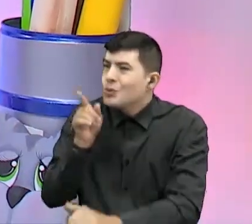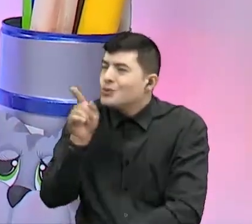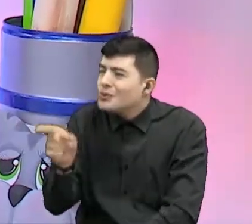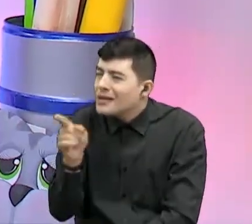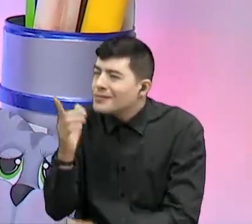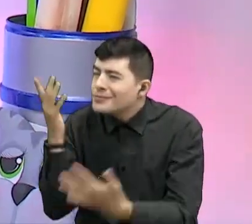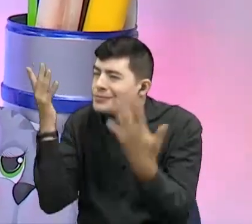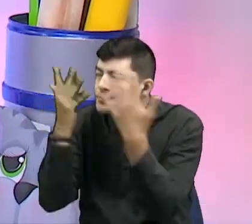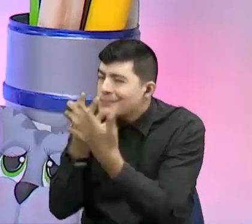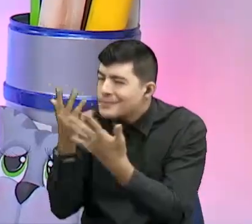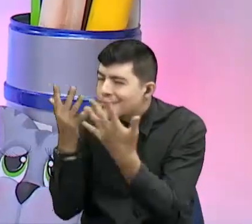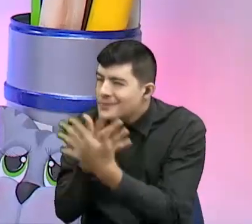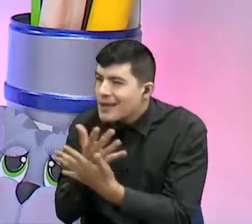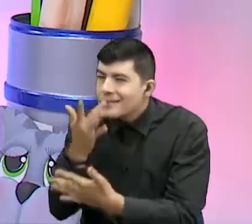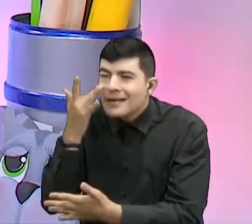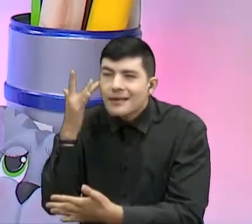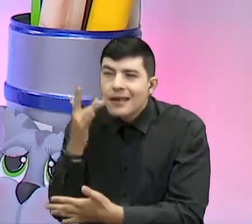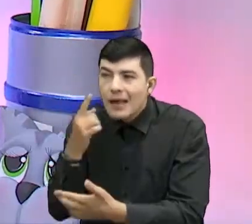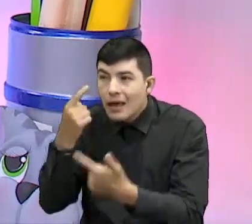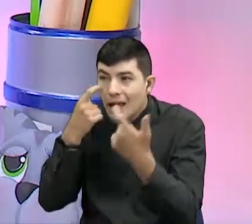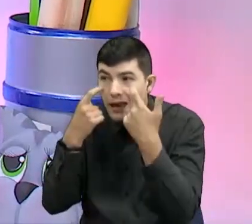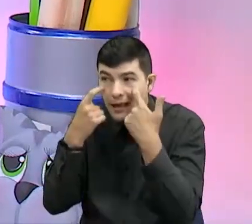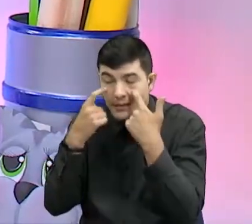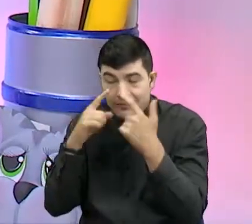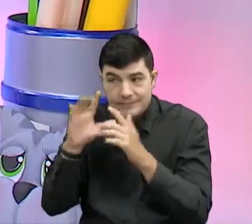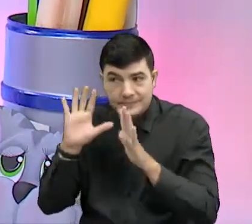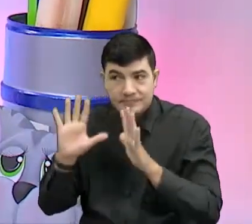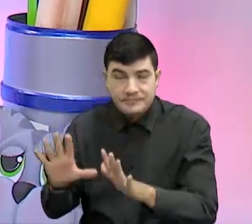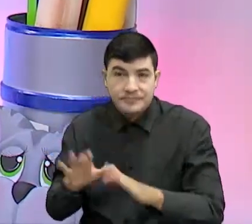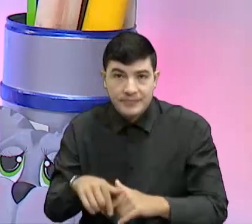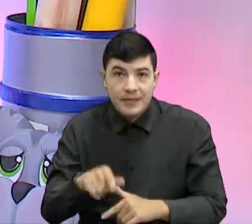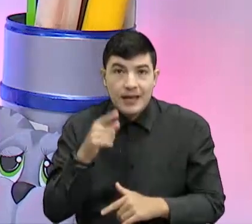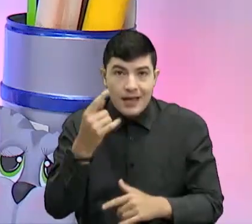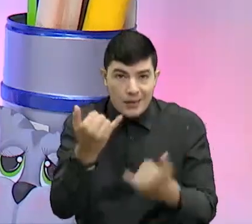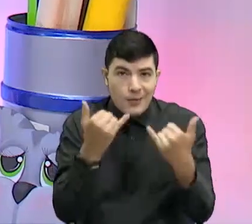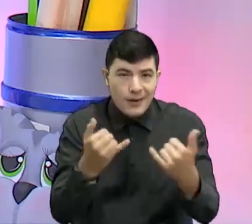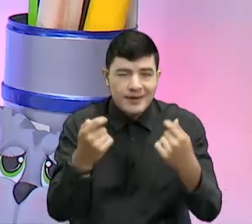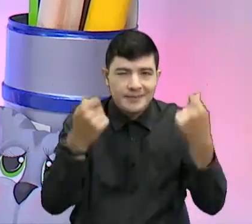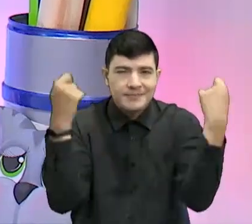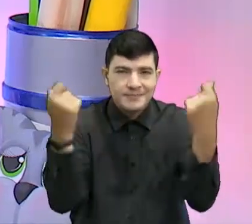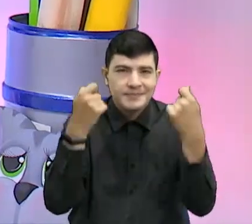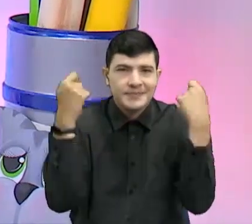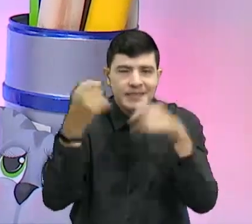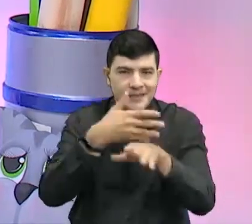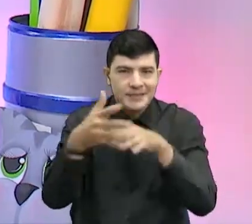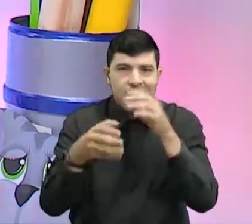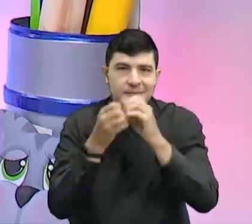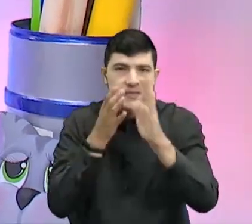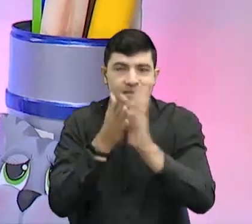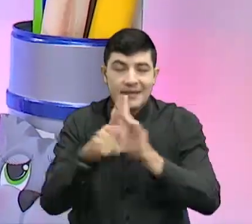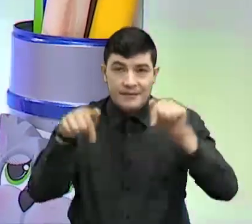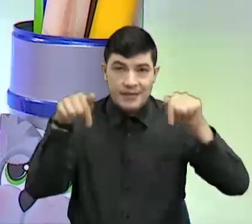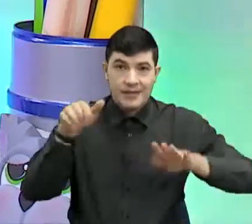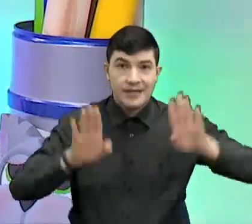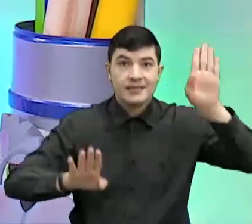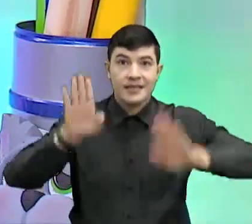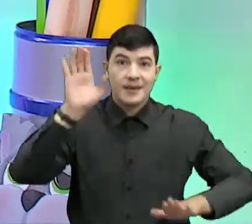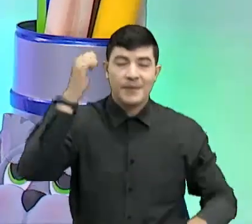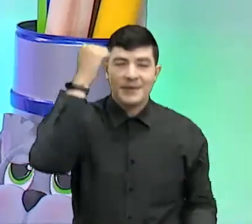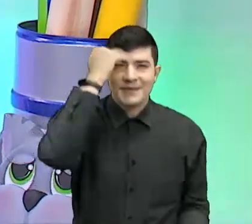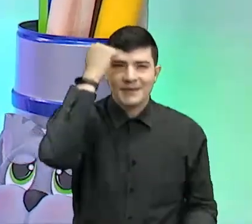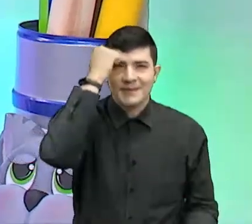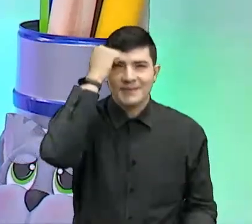sentido de la vista, ¿no, chicos? Vamos a irnos a una pequeña pausa comercial y ya regresamos con más de esto, que se llama... ¡Presente